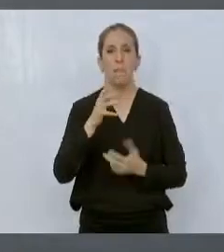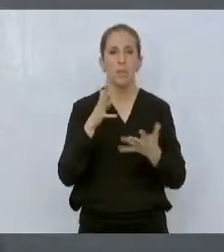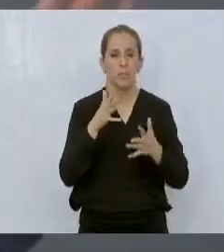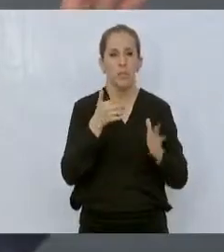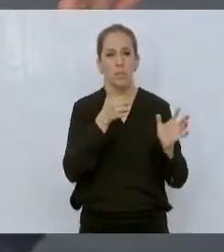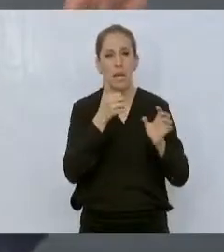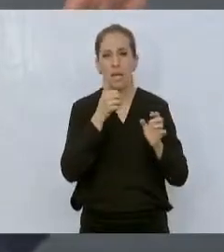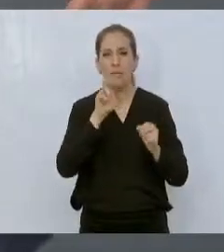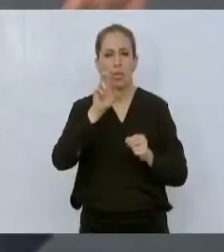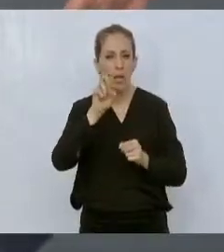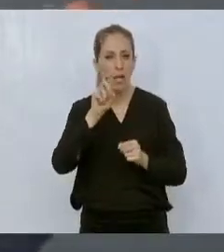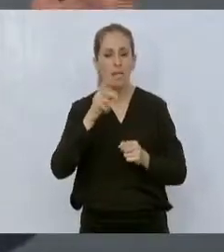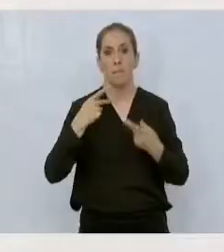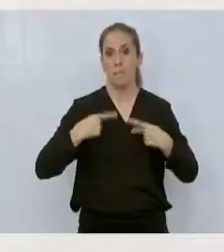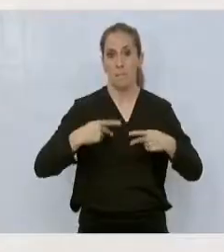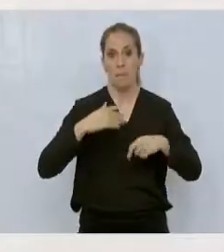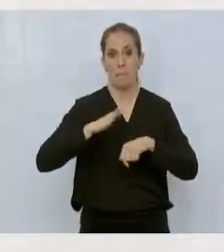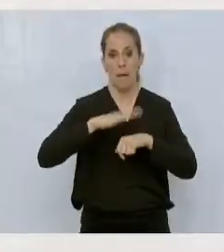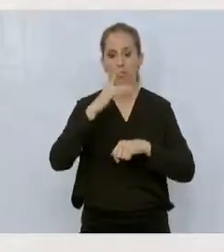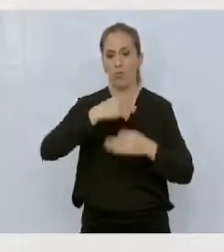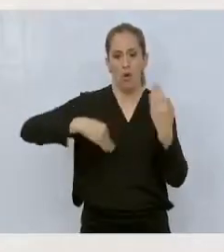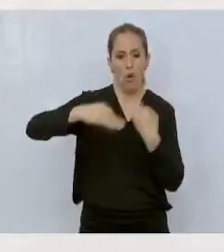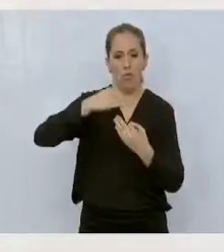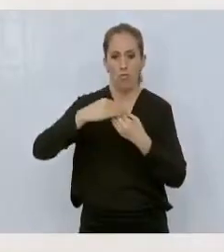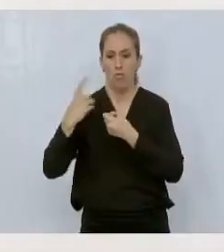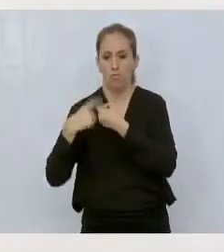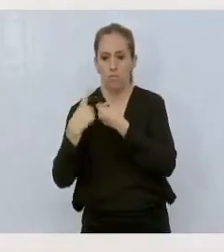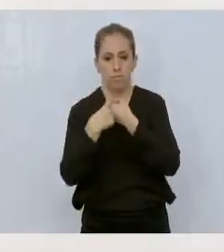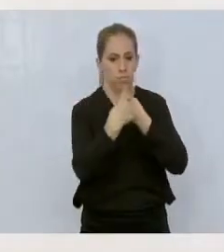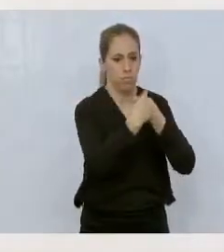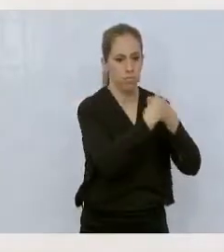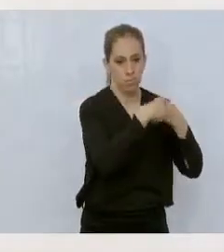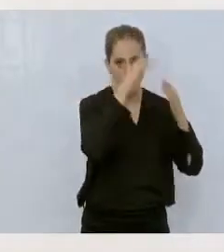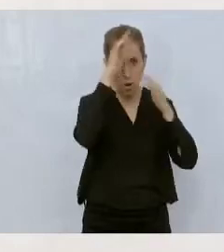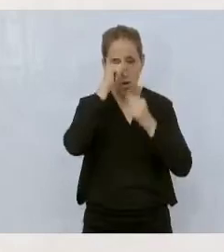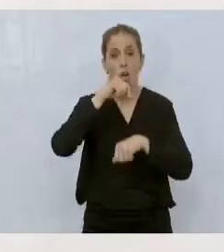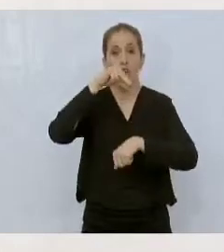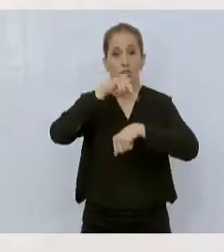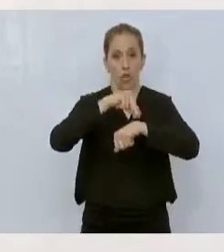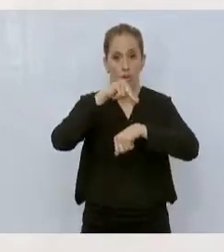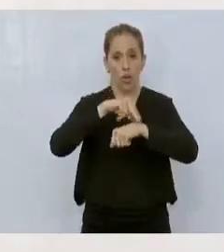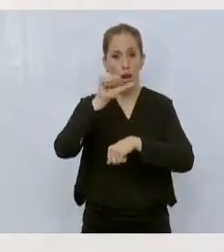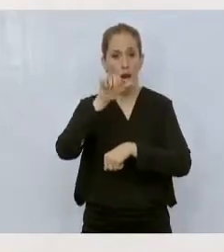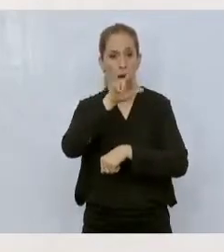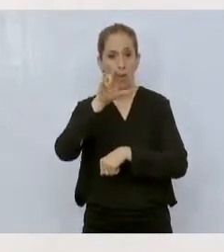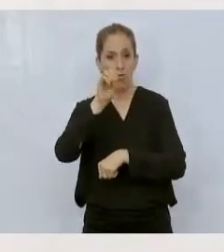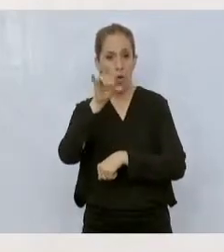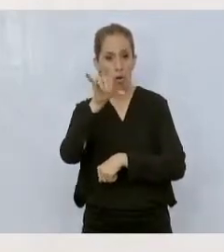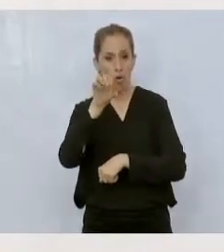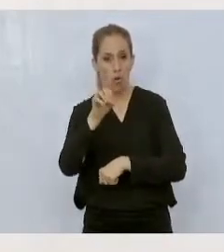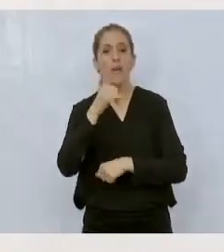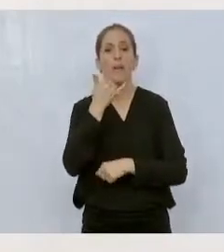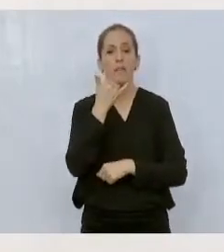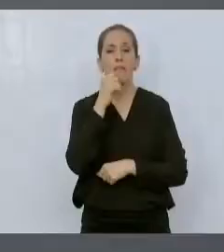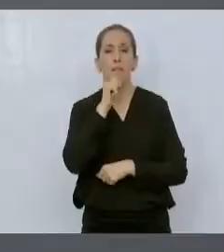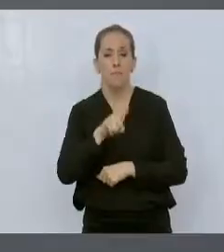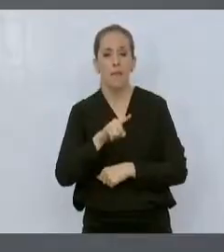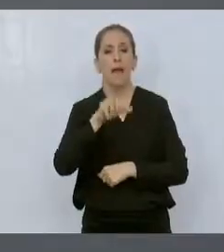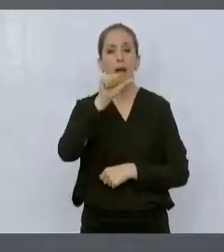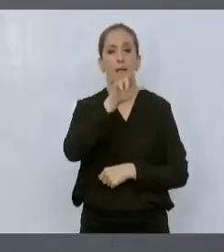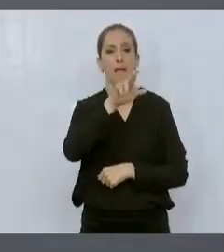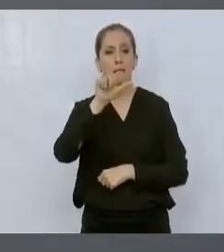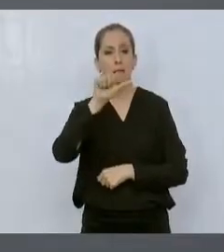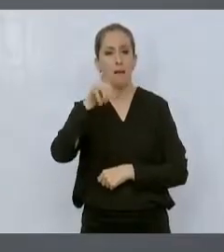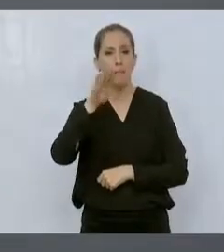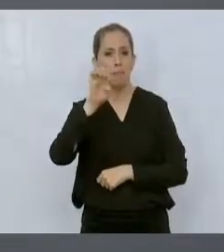de los cuatro agroparques. Uno está enclavado en Doctor Arroyo, otro dos más en Aramberri y uno más en Galeana. Y estamos por construir uno más